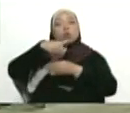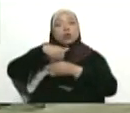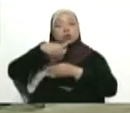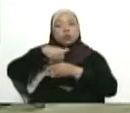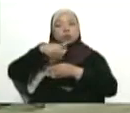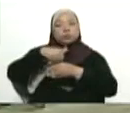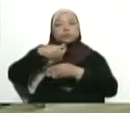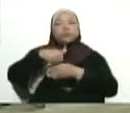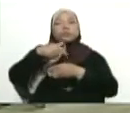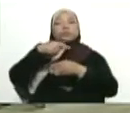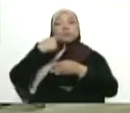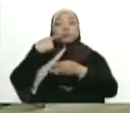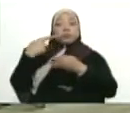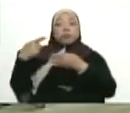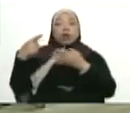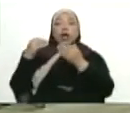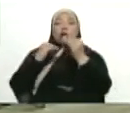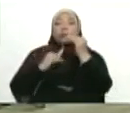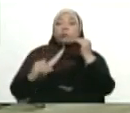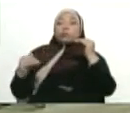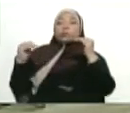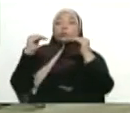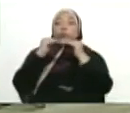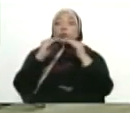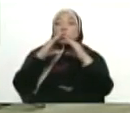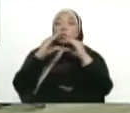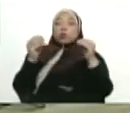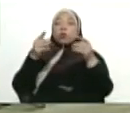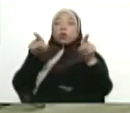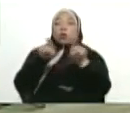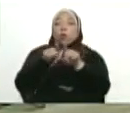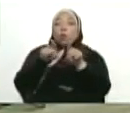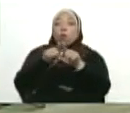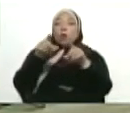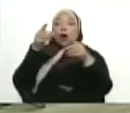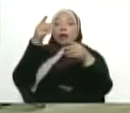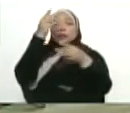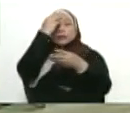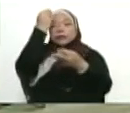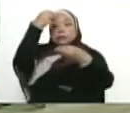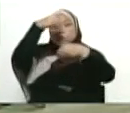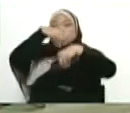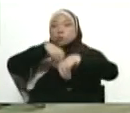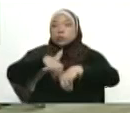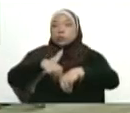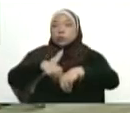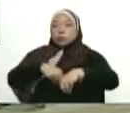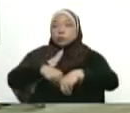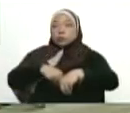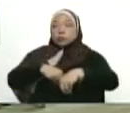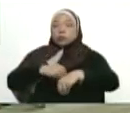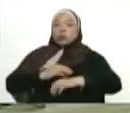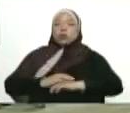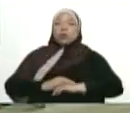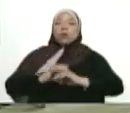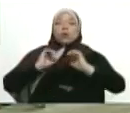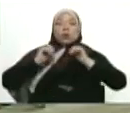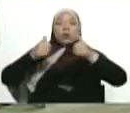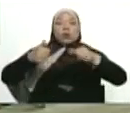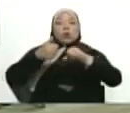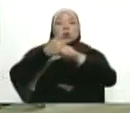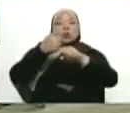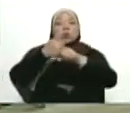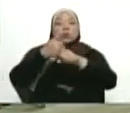una votación unánime de todo el comité, adelantamos el trabajo del inicio de la